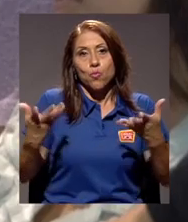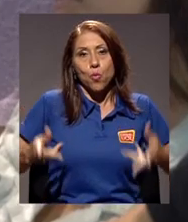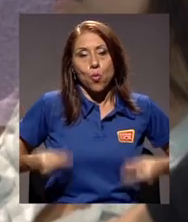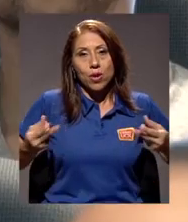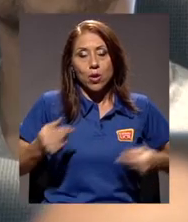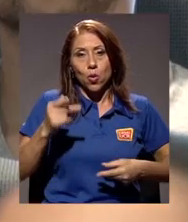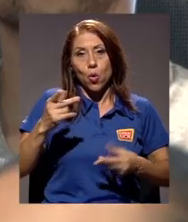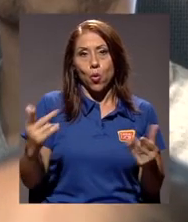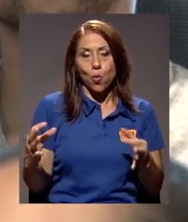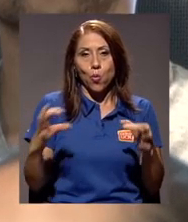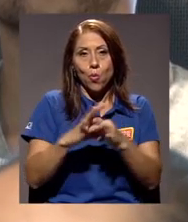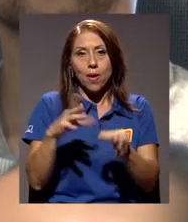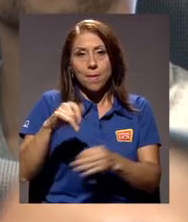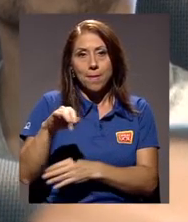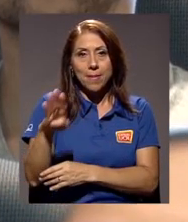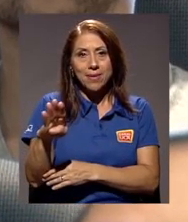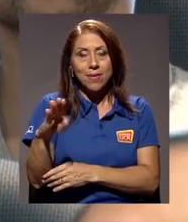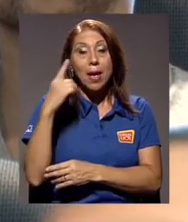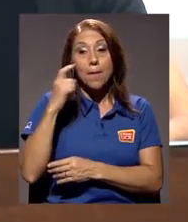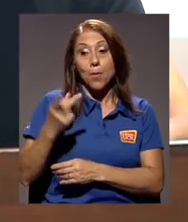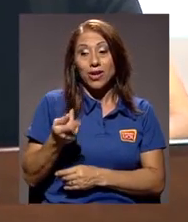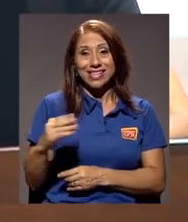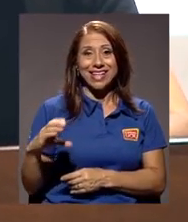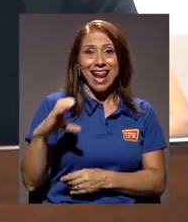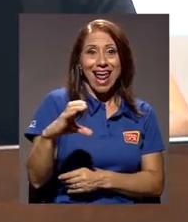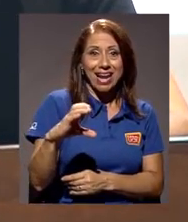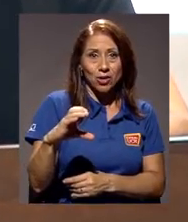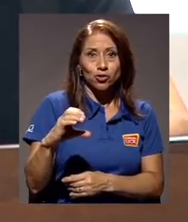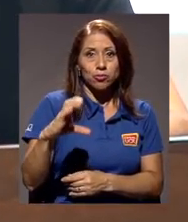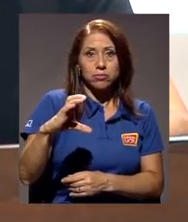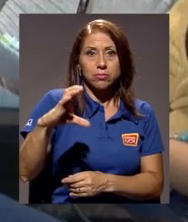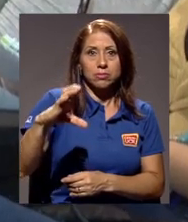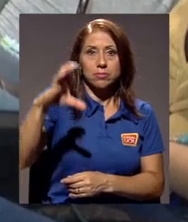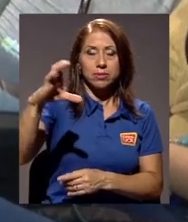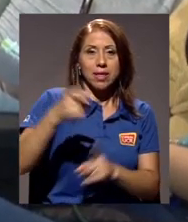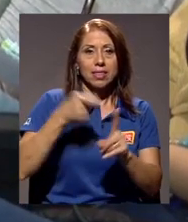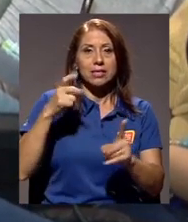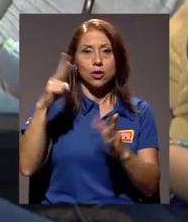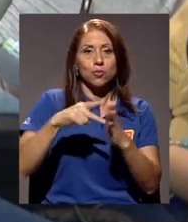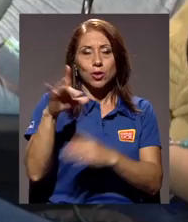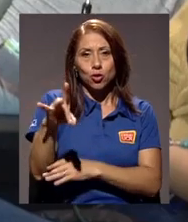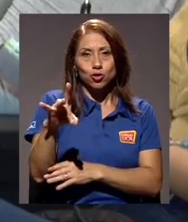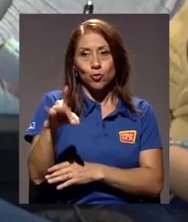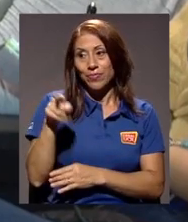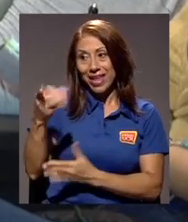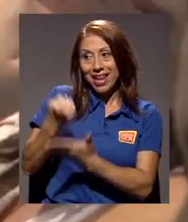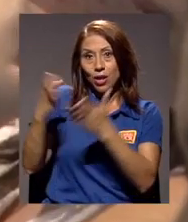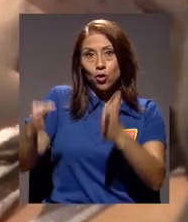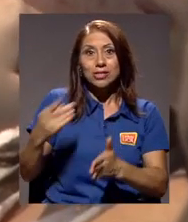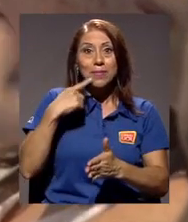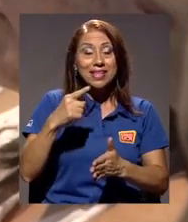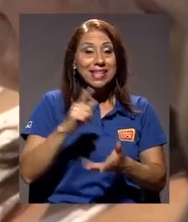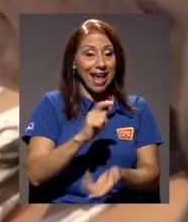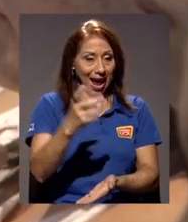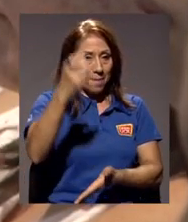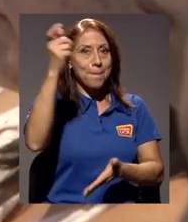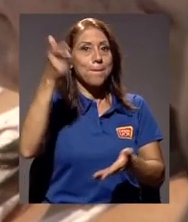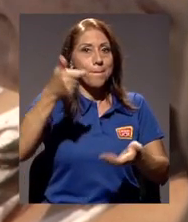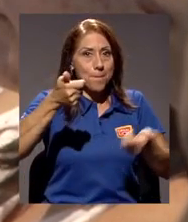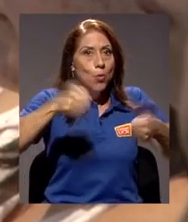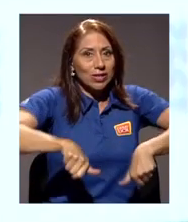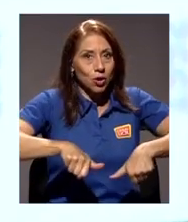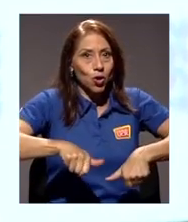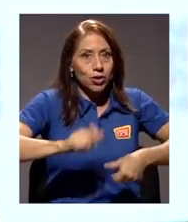incremento en el gasto público en salarios desde el 2008. El economista destacó que la aprobación de una reforma fiscal es necesaria